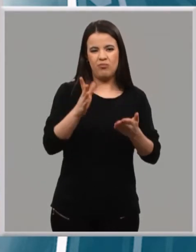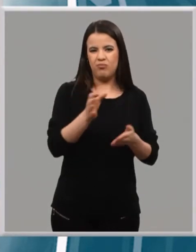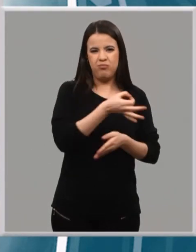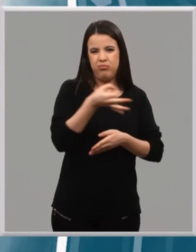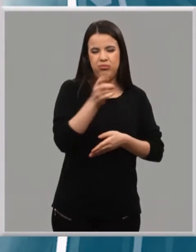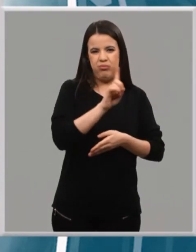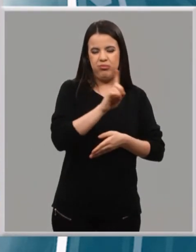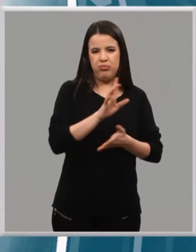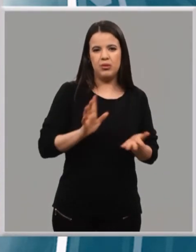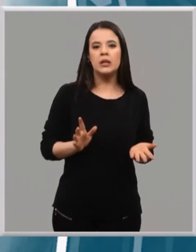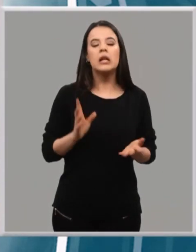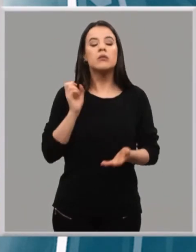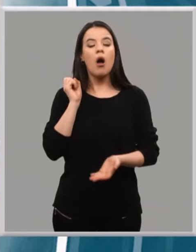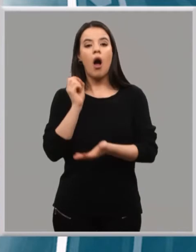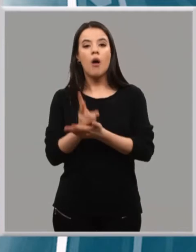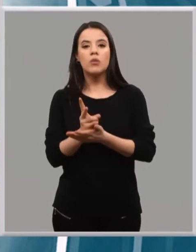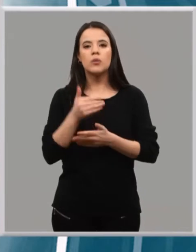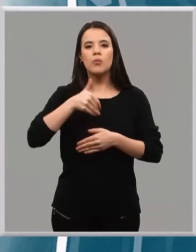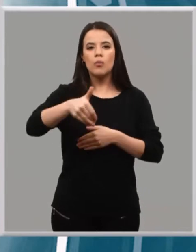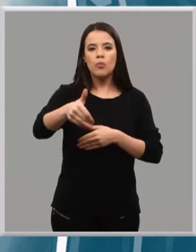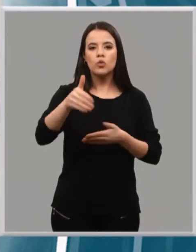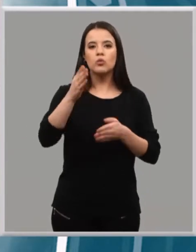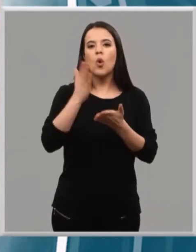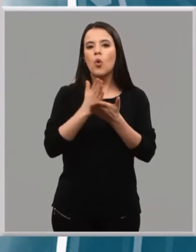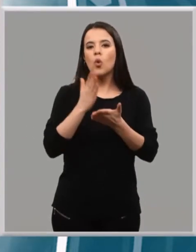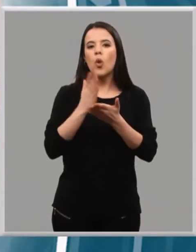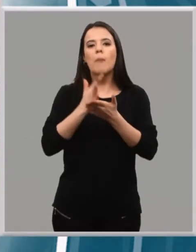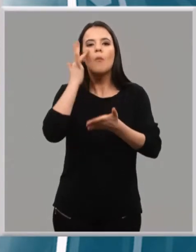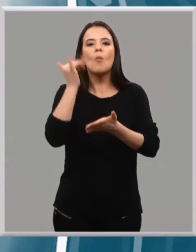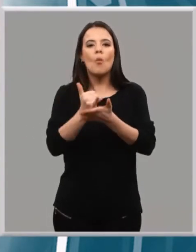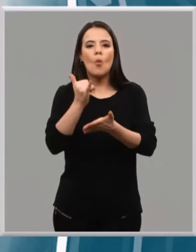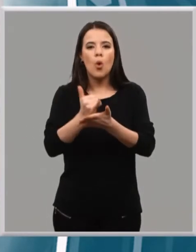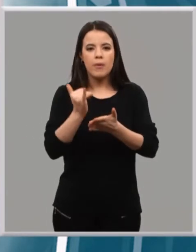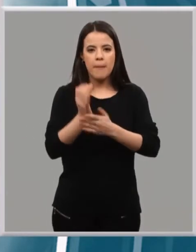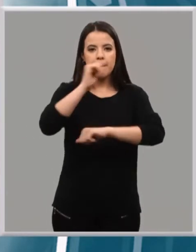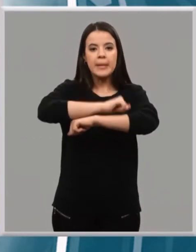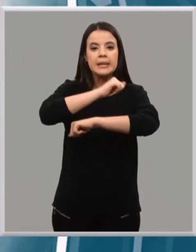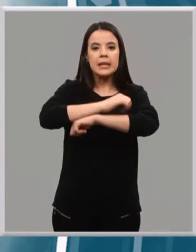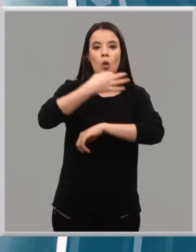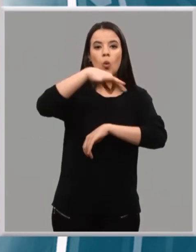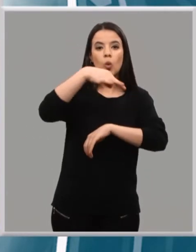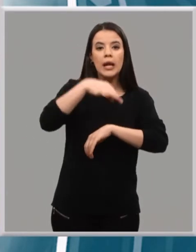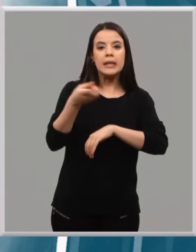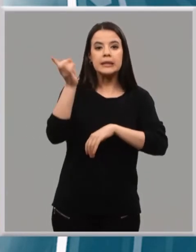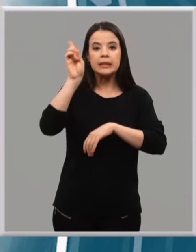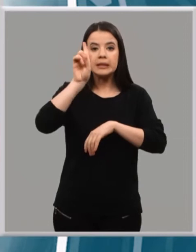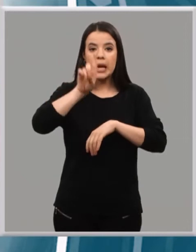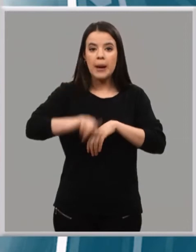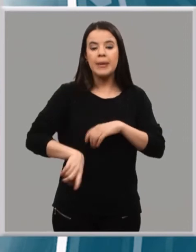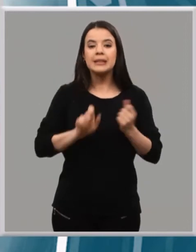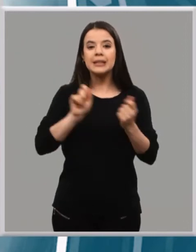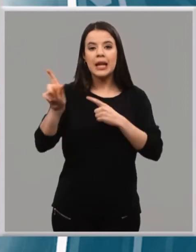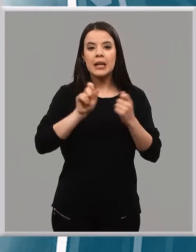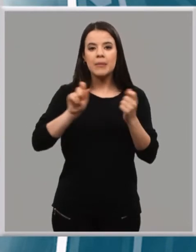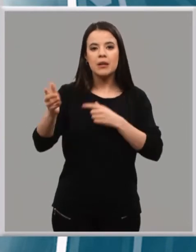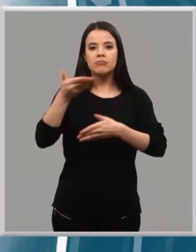Es su apuesta, pero de momento el curso que viene será de transición. La Ventanilla Única, también telemática, convivirá con el modelo de